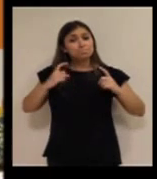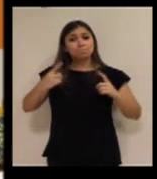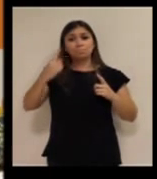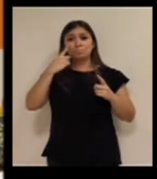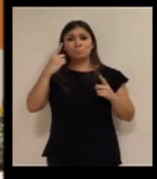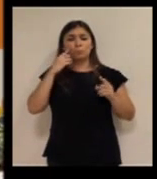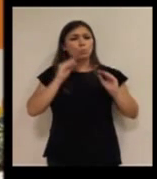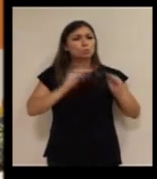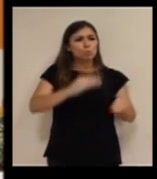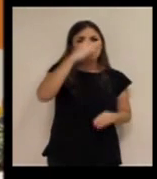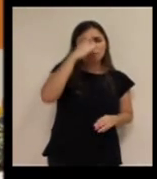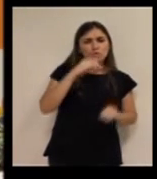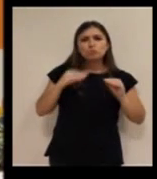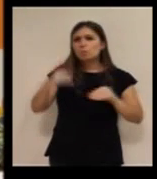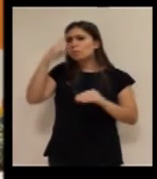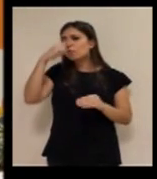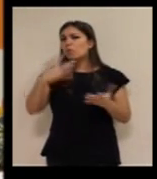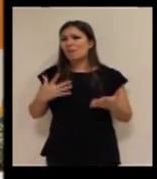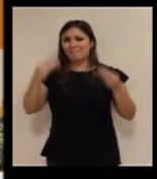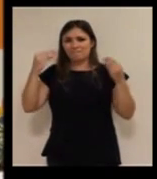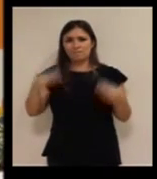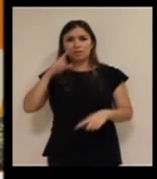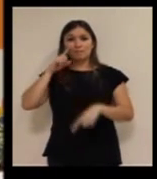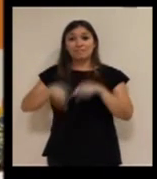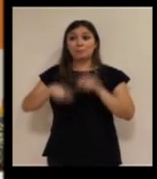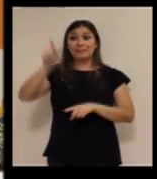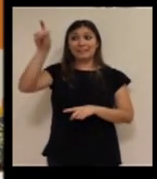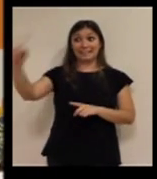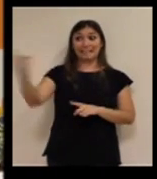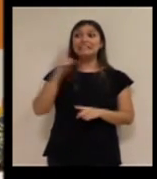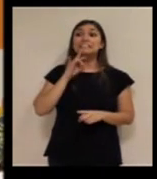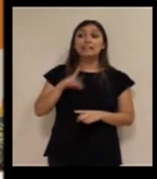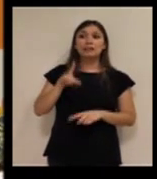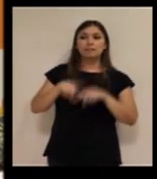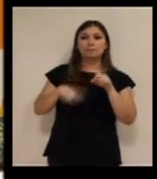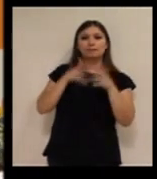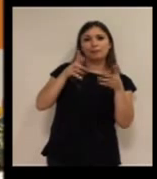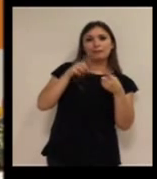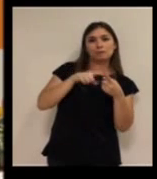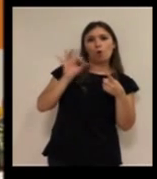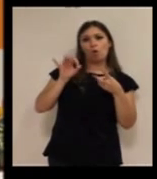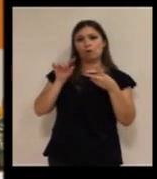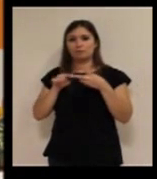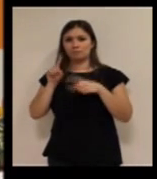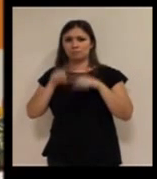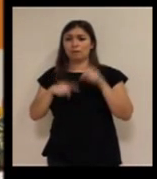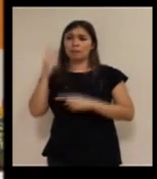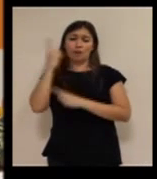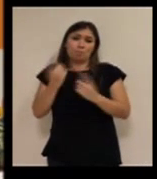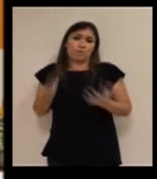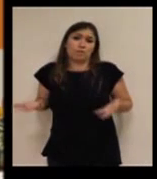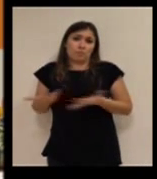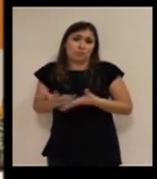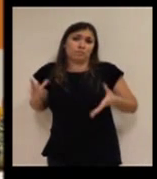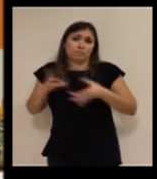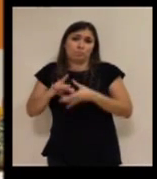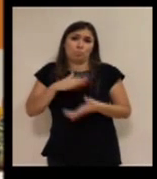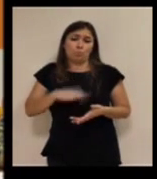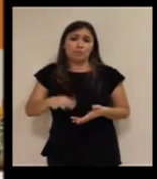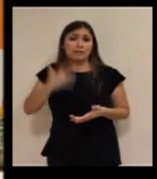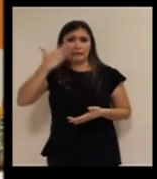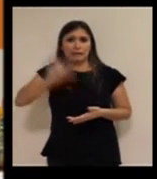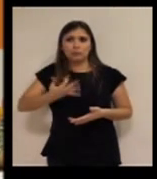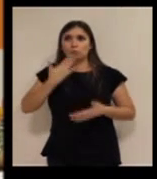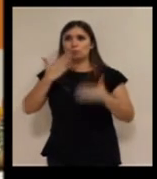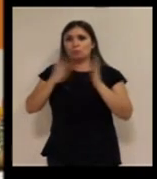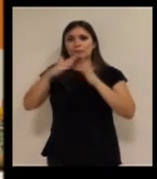mirar bien cuál es el perfil del usuario para recomendarle el que más se adapta y que en algunos casos evidentemente es complementario, porque en quien tiene riesgo de tener